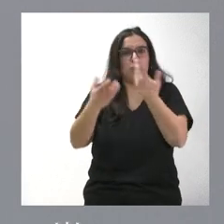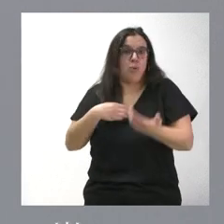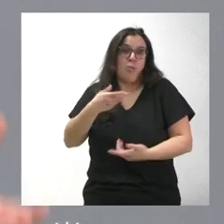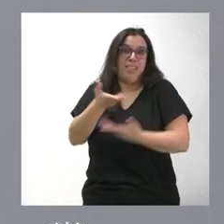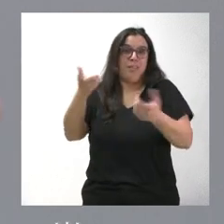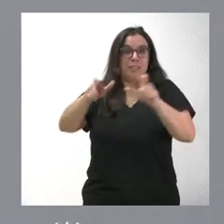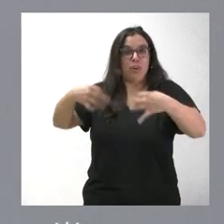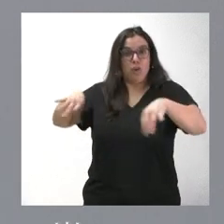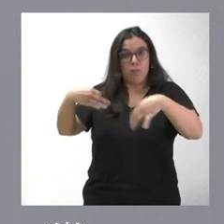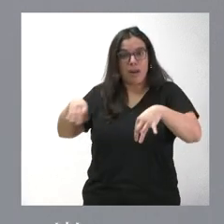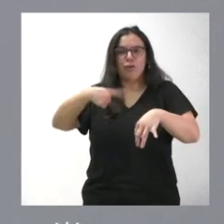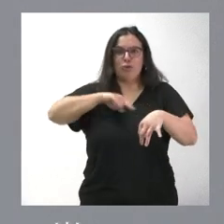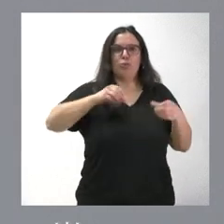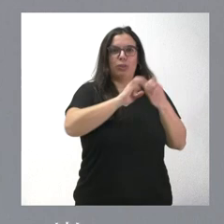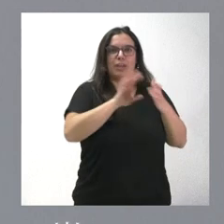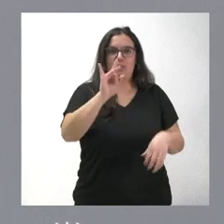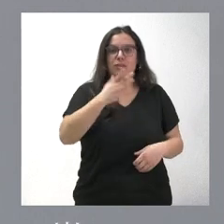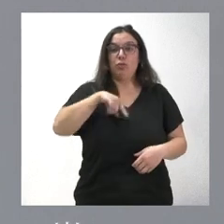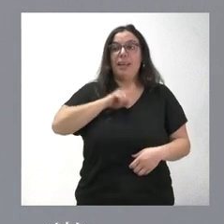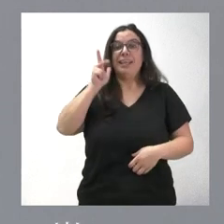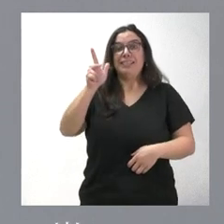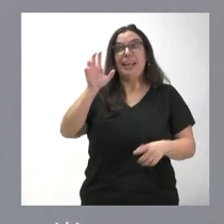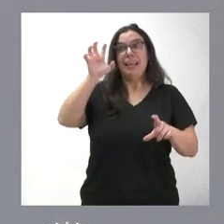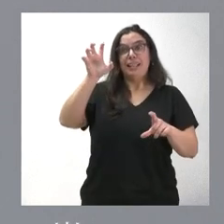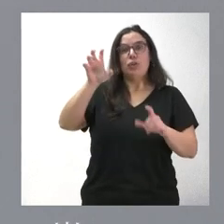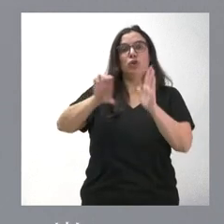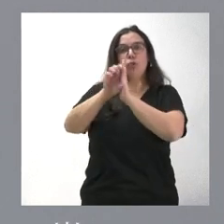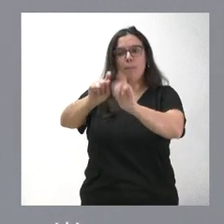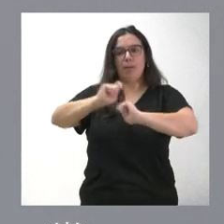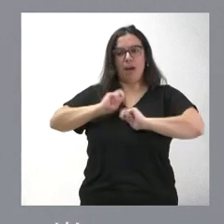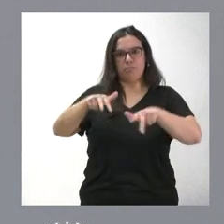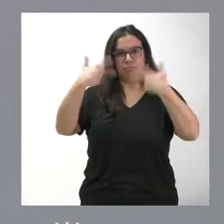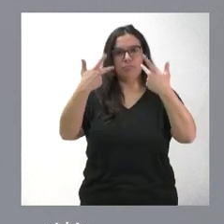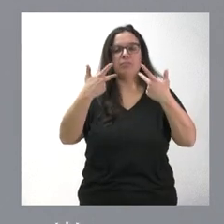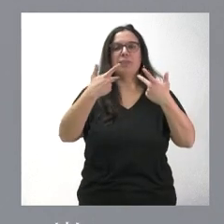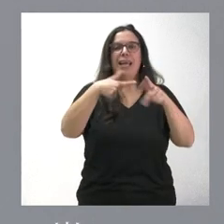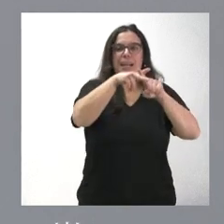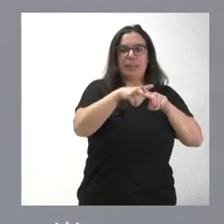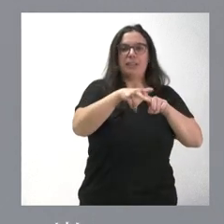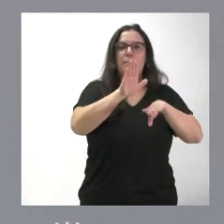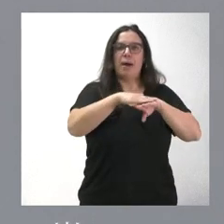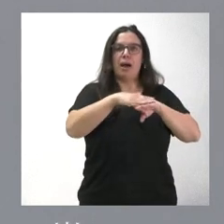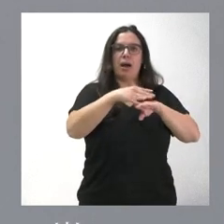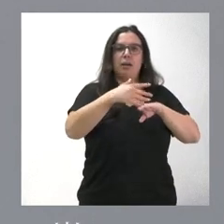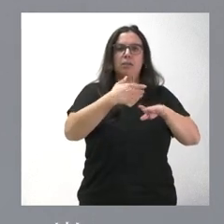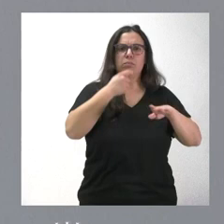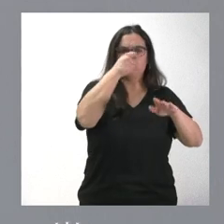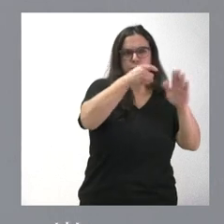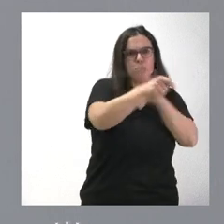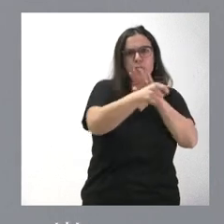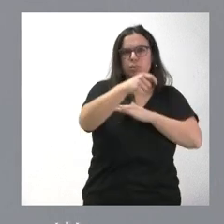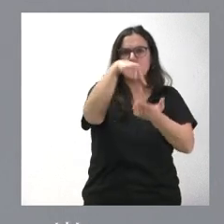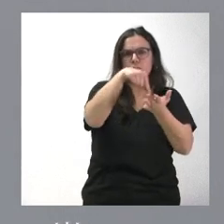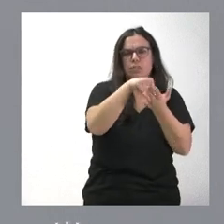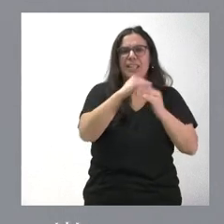vamos a utilizar todos los instrumentos que el Estado de Derecho nos da para garantizar la igualdad entre los españoles, para garantizar los